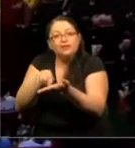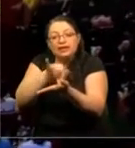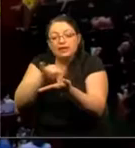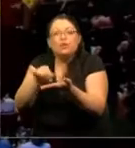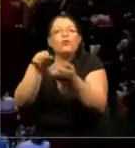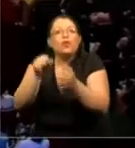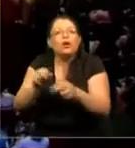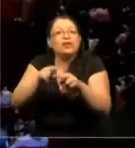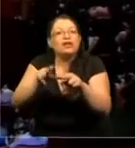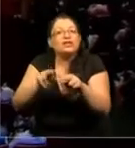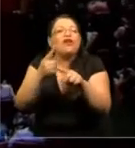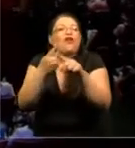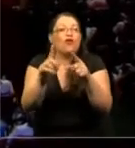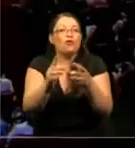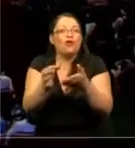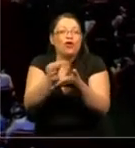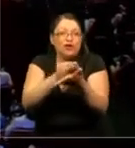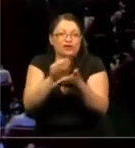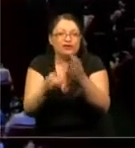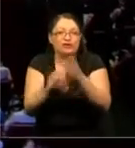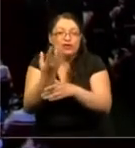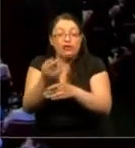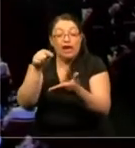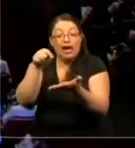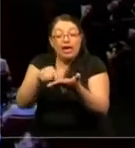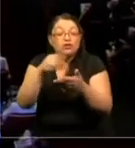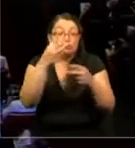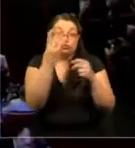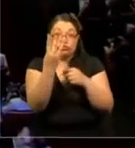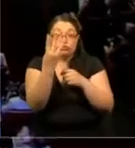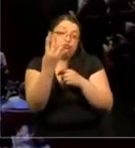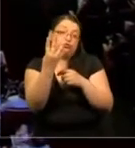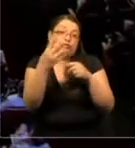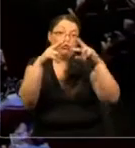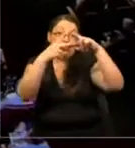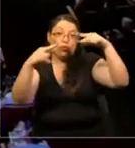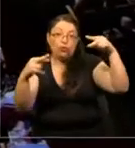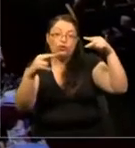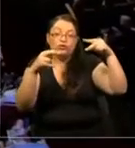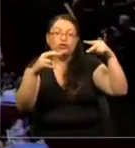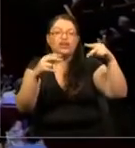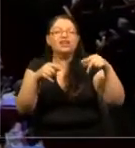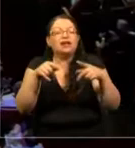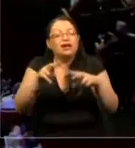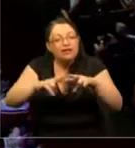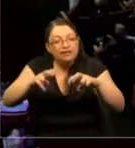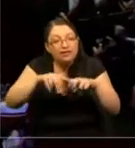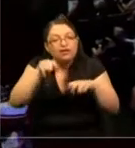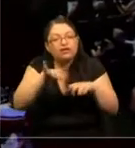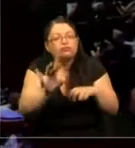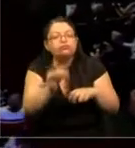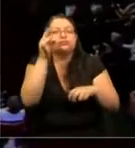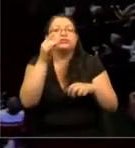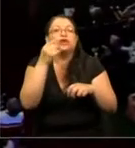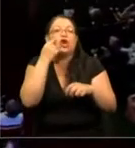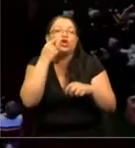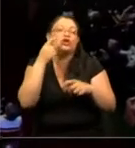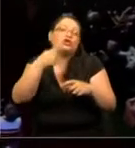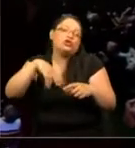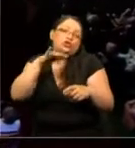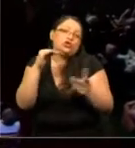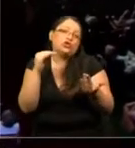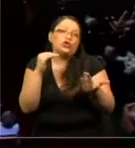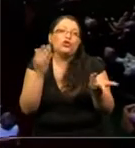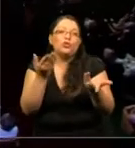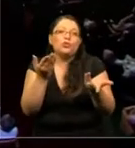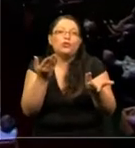obtener una célula diferenciada. De hecho, esos cuatro genes, a partir de estas investigaciones, se conocen, en la jerga, como